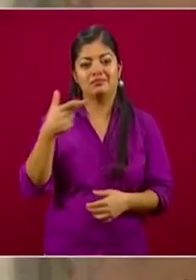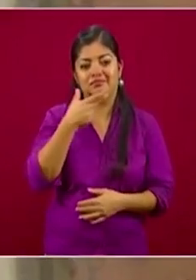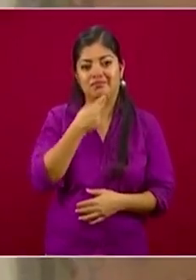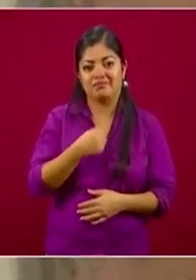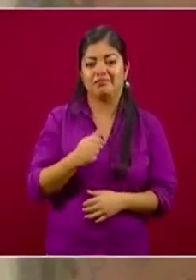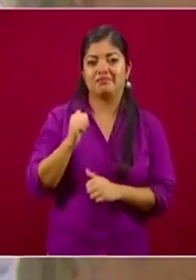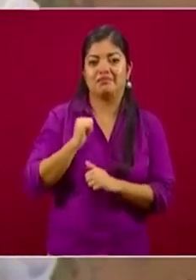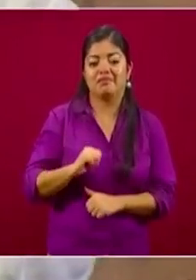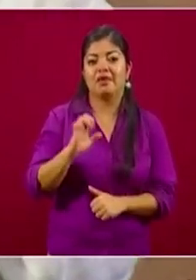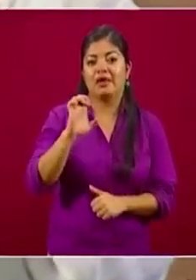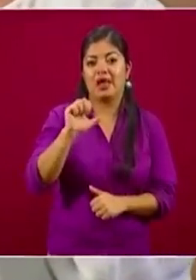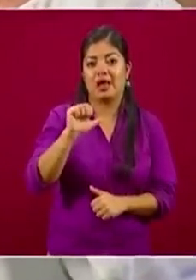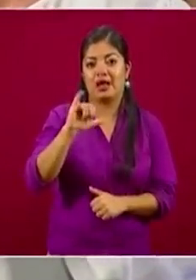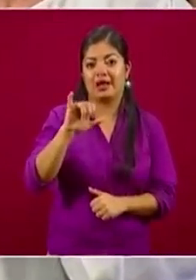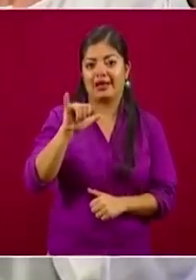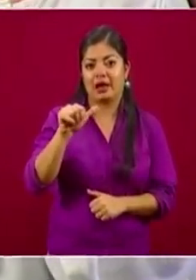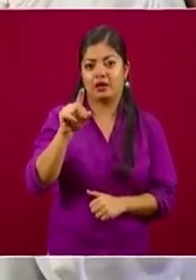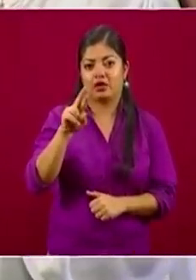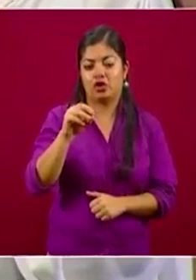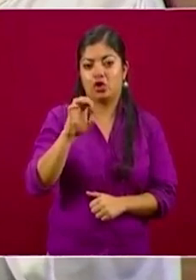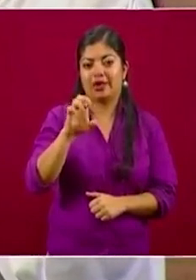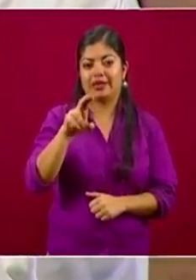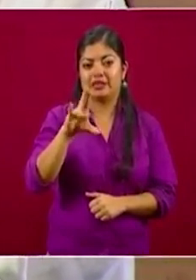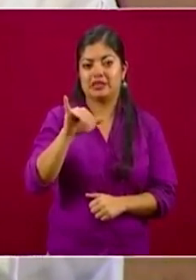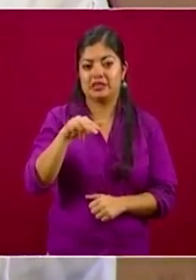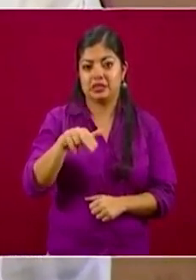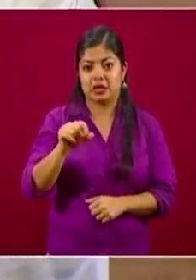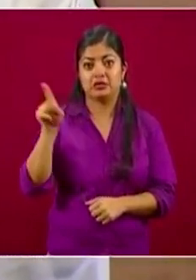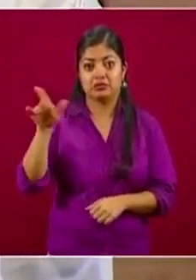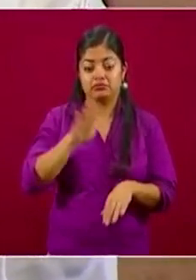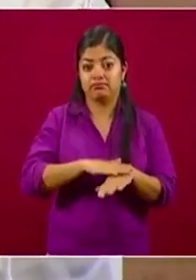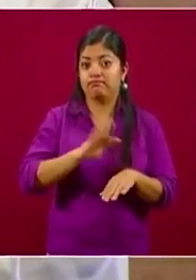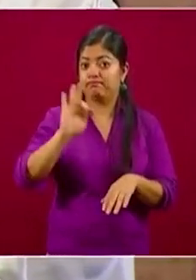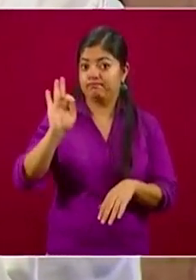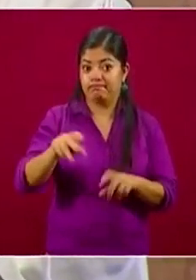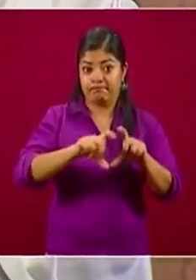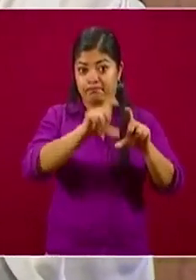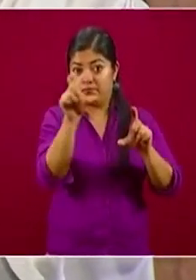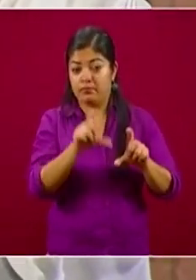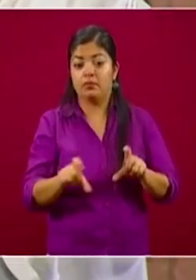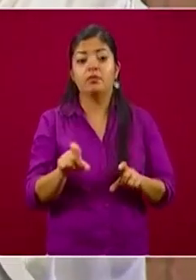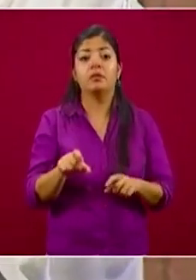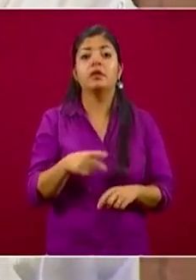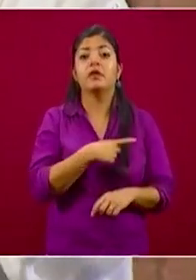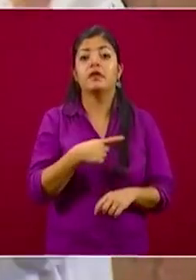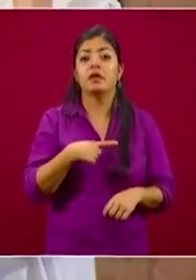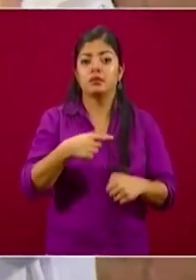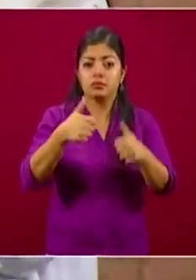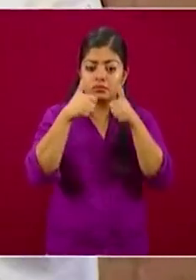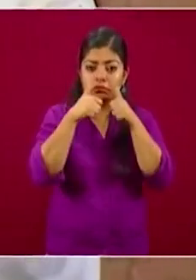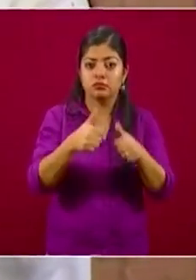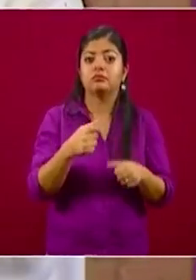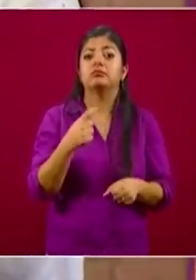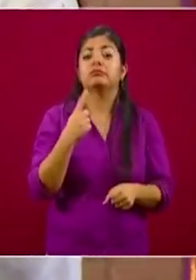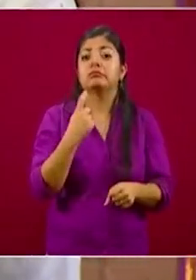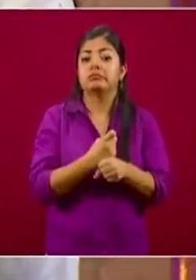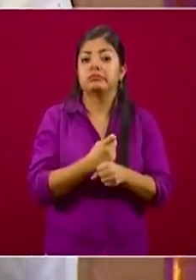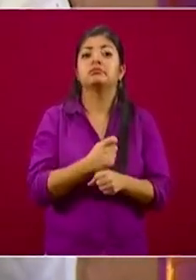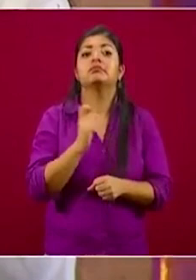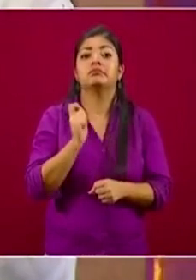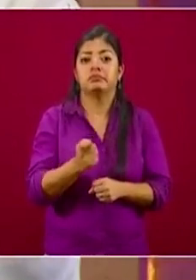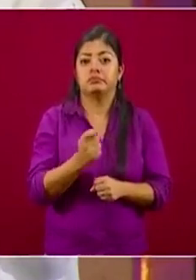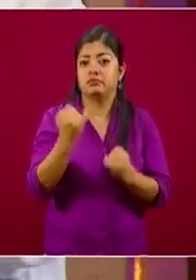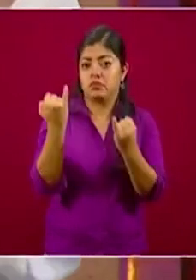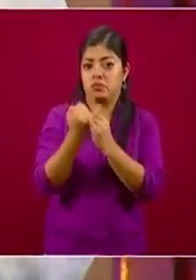indicado a toda la administración pública federal que toda la atención que tenemos que llevar a cabo tiene que estar basada en los mejores estándares